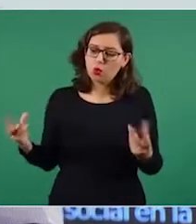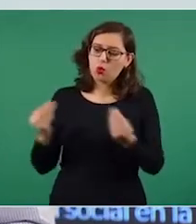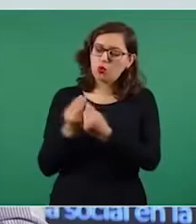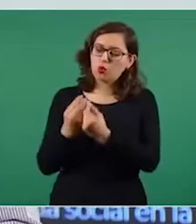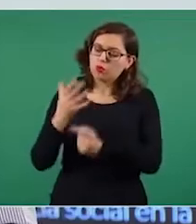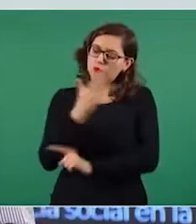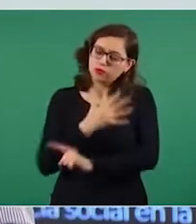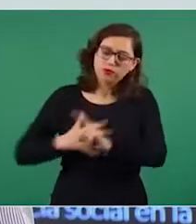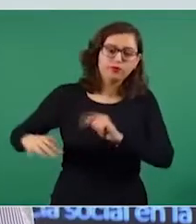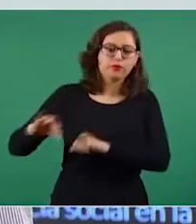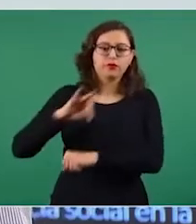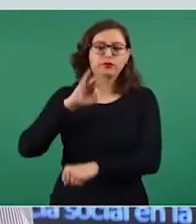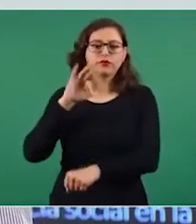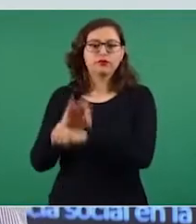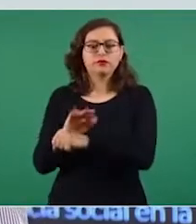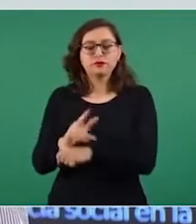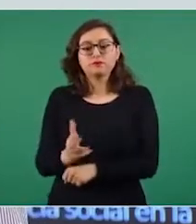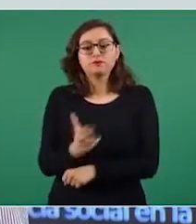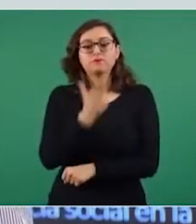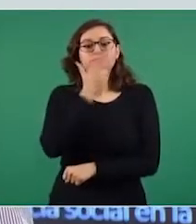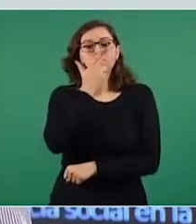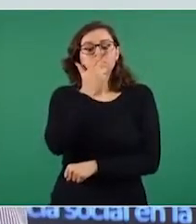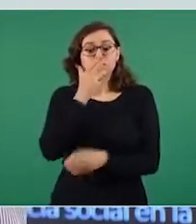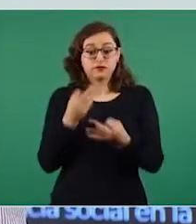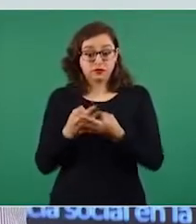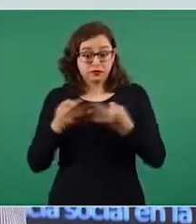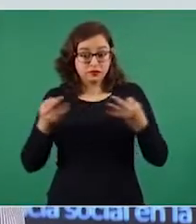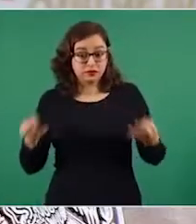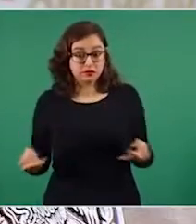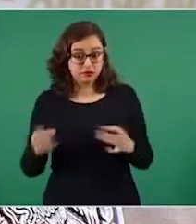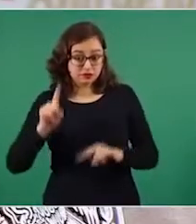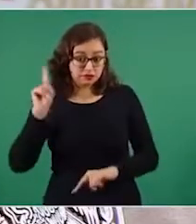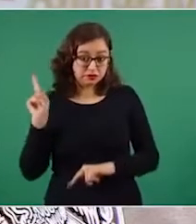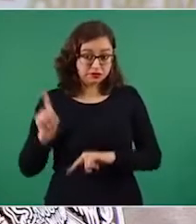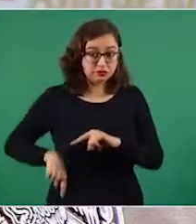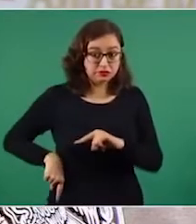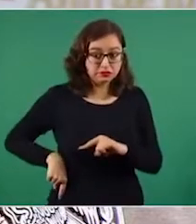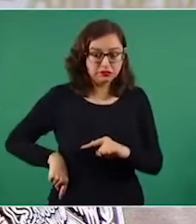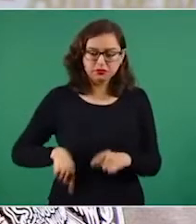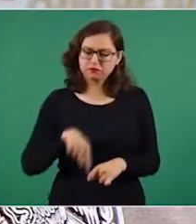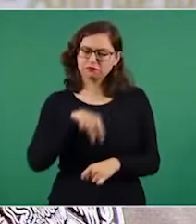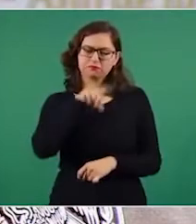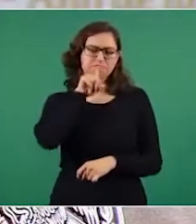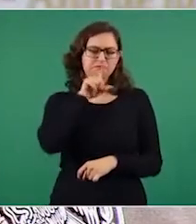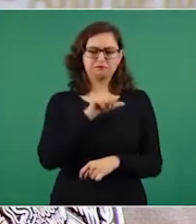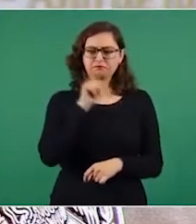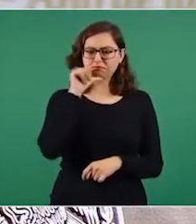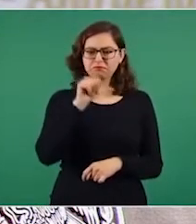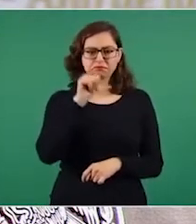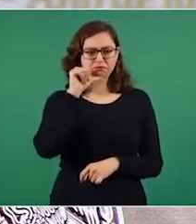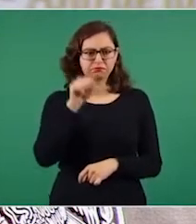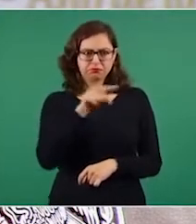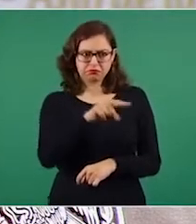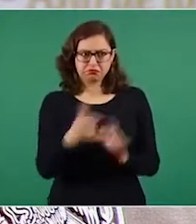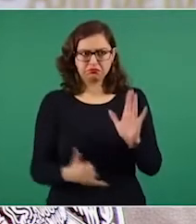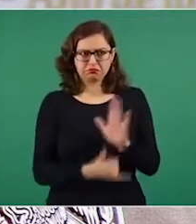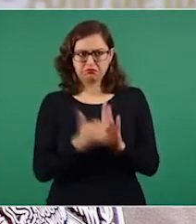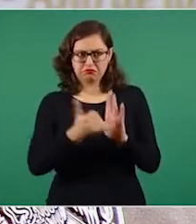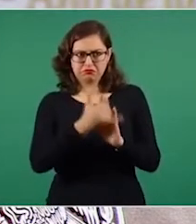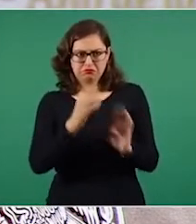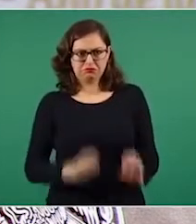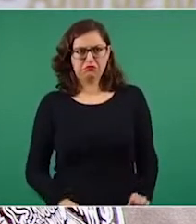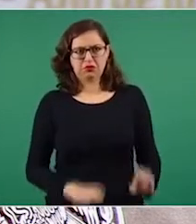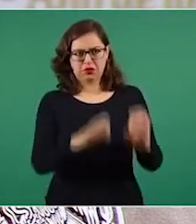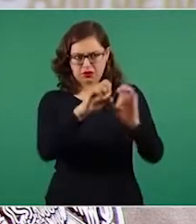deja en claro también que no está quitando hectáreas que pudieran ser utilizadas a favor de inmobiliarias. En este